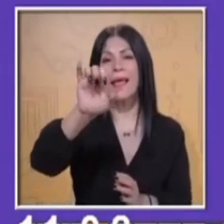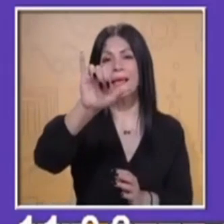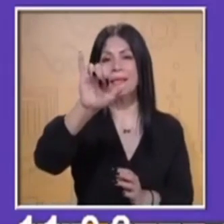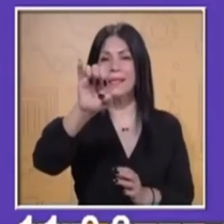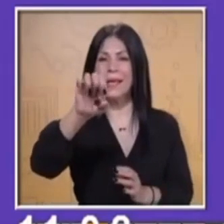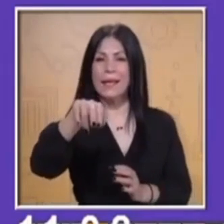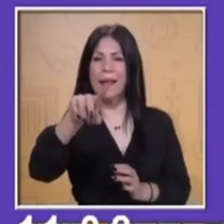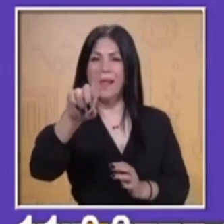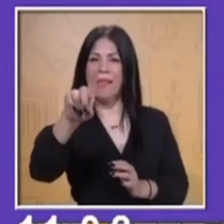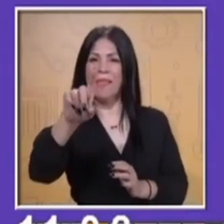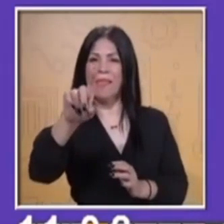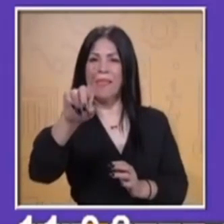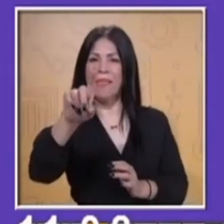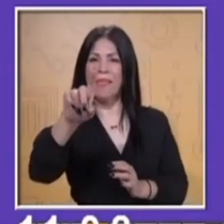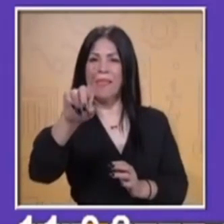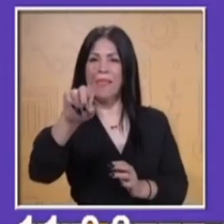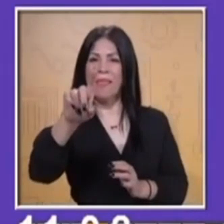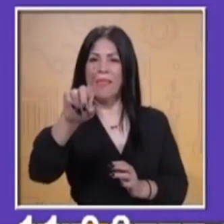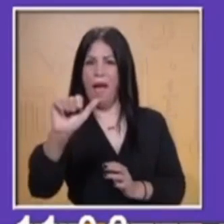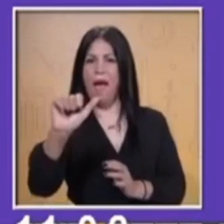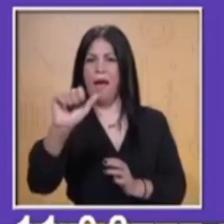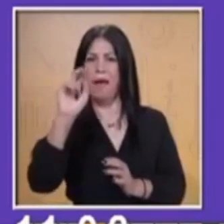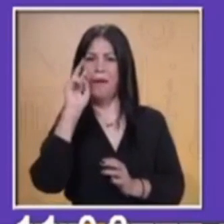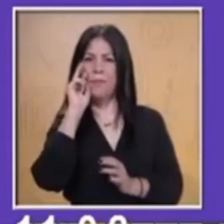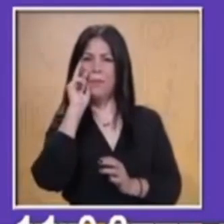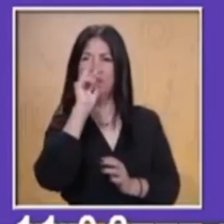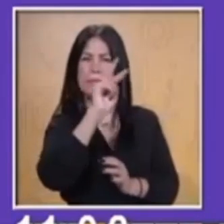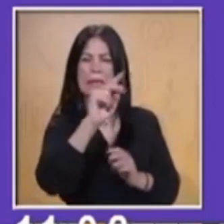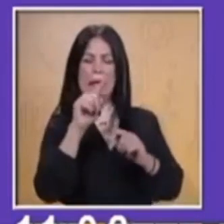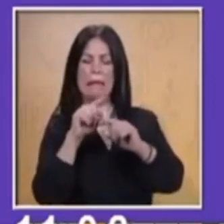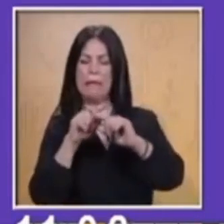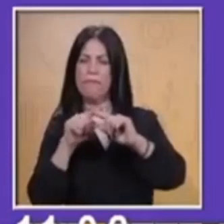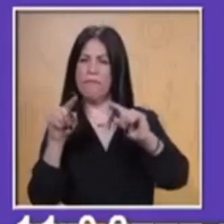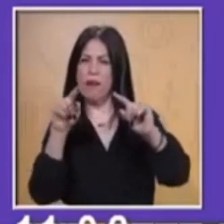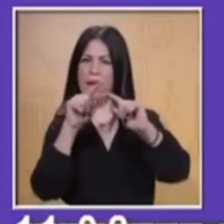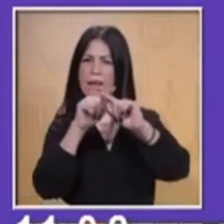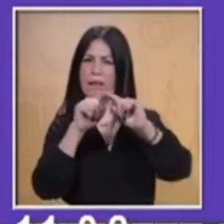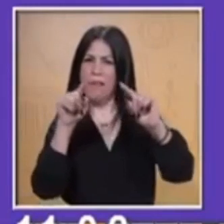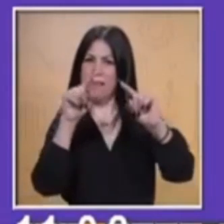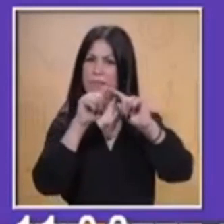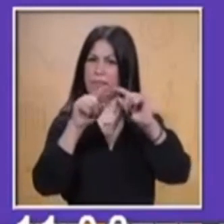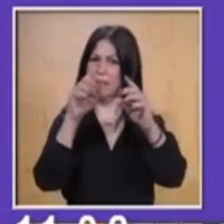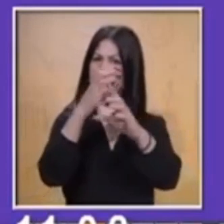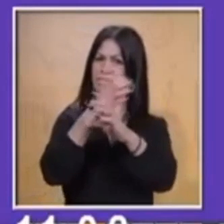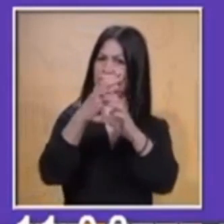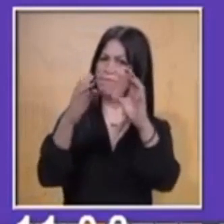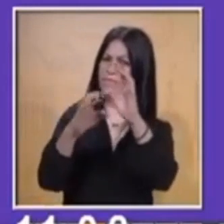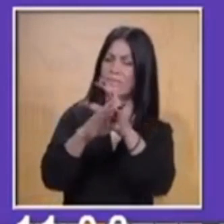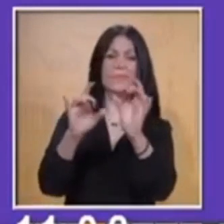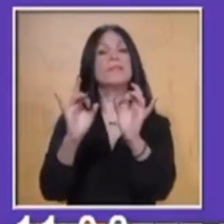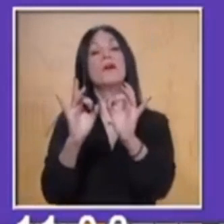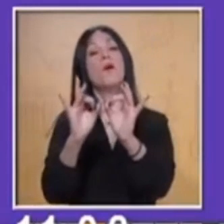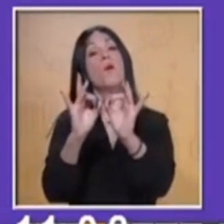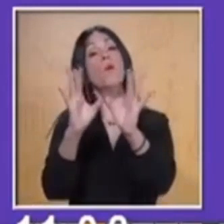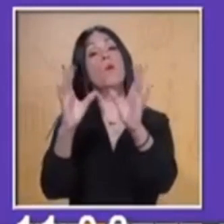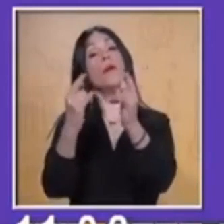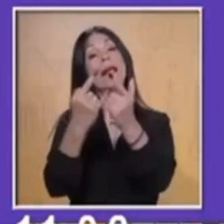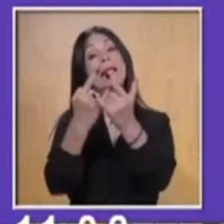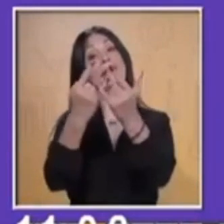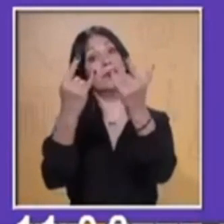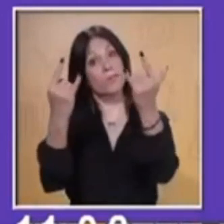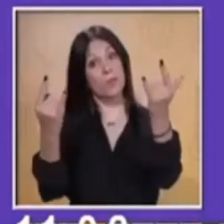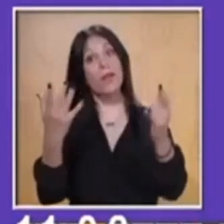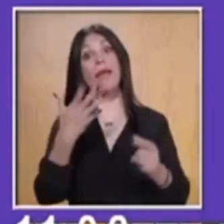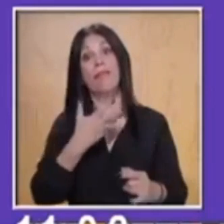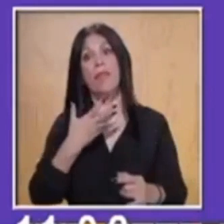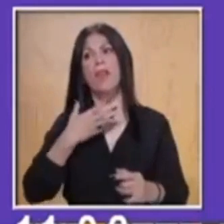conoce, ¿verdad? Con distintos tintes, con distintas historias, pero casi casi